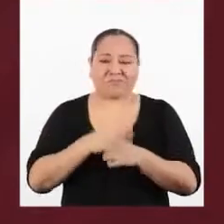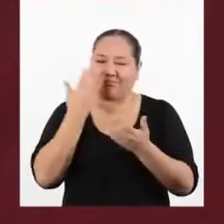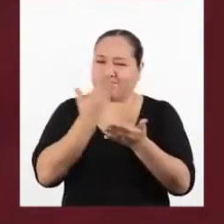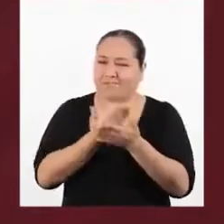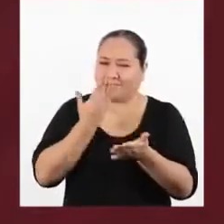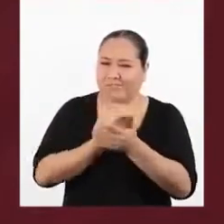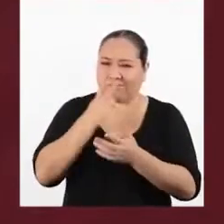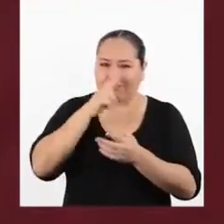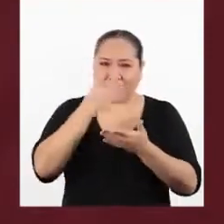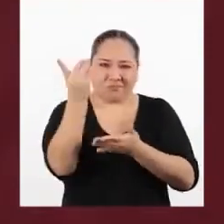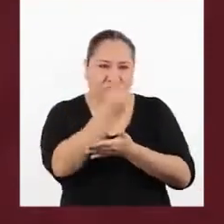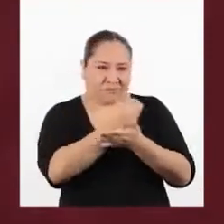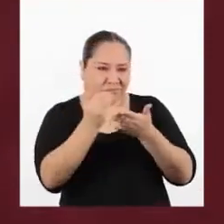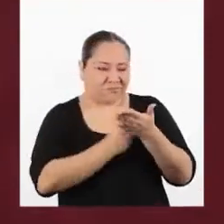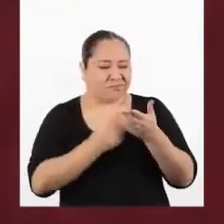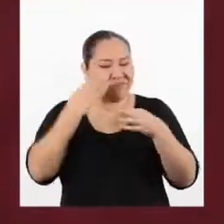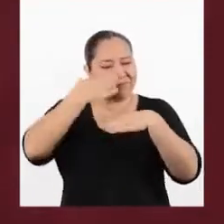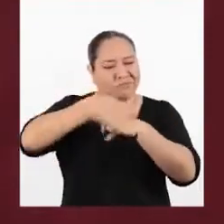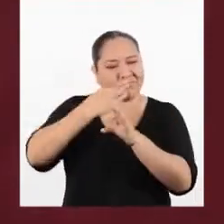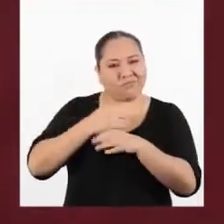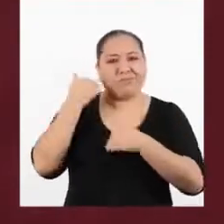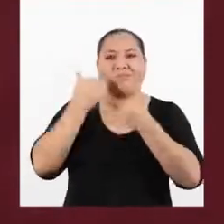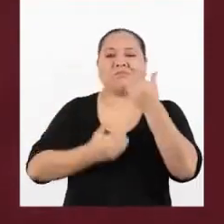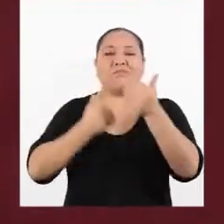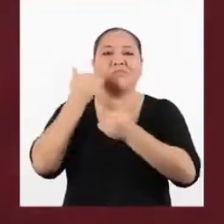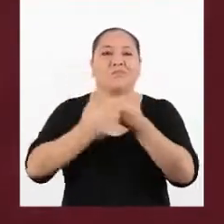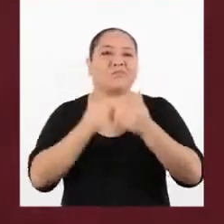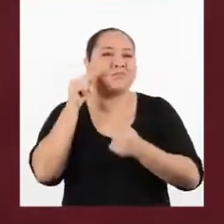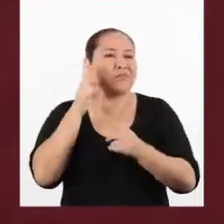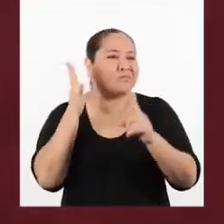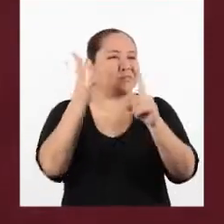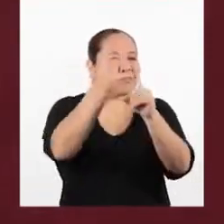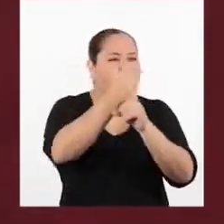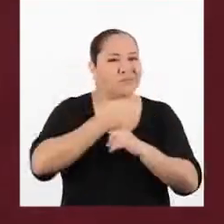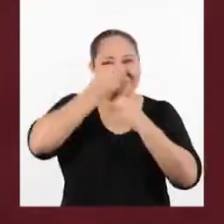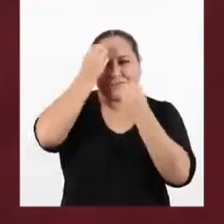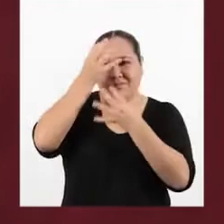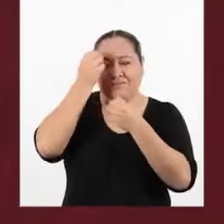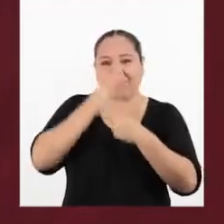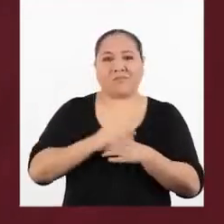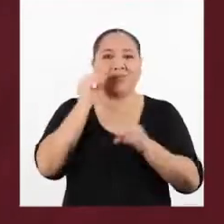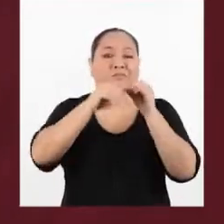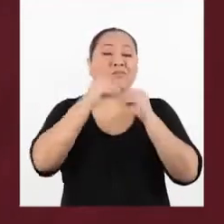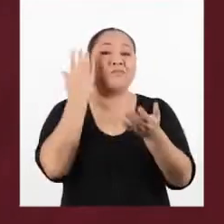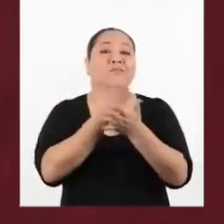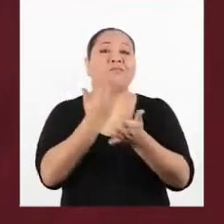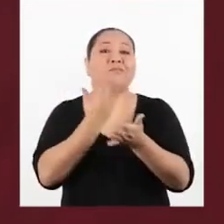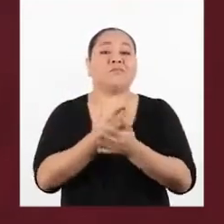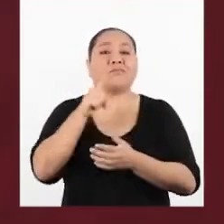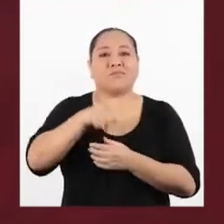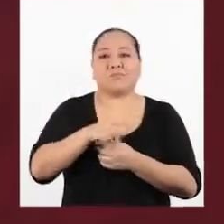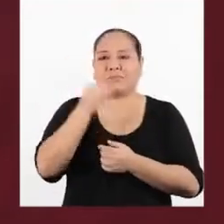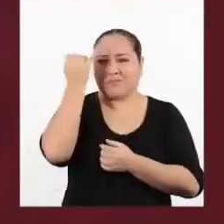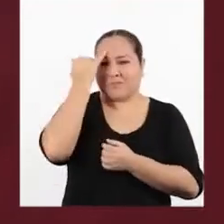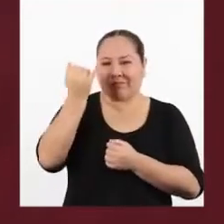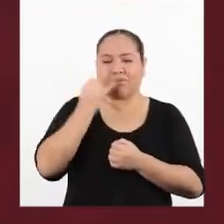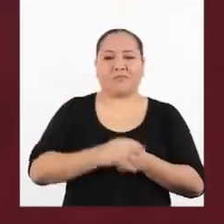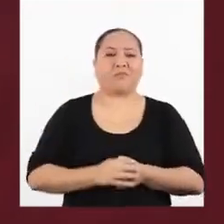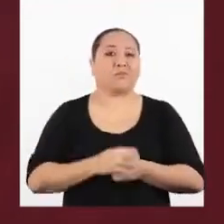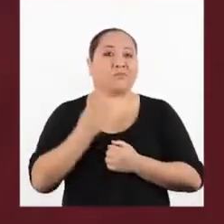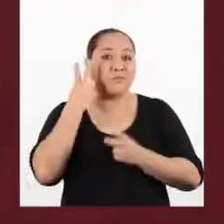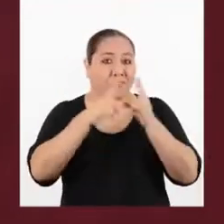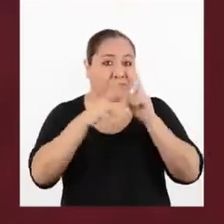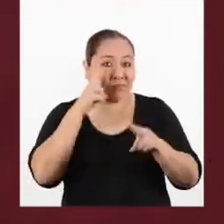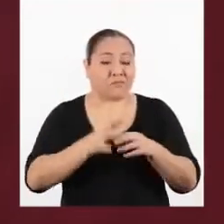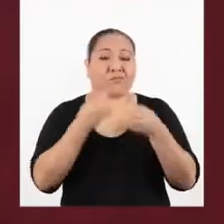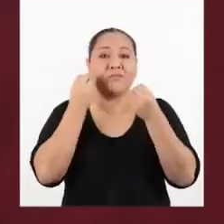marcha el diseño de estrategias o procedimientos para conseguir datos que pongan a prueba una hipótesis y vamos a